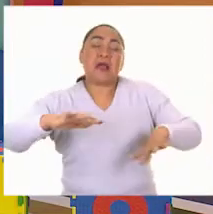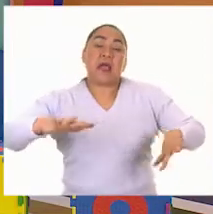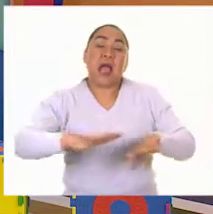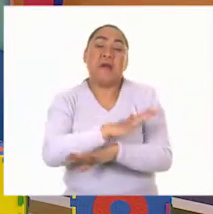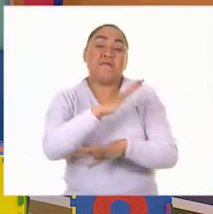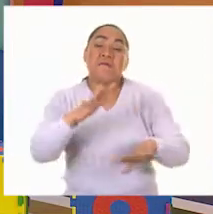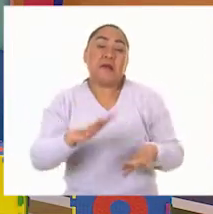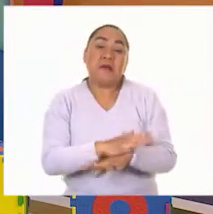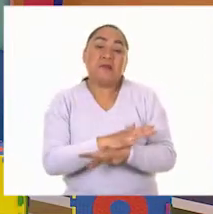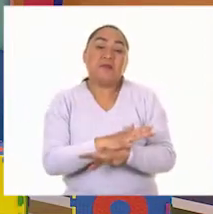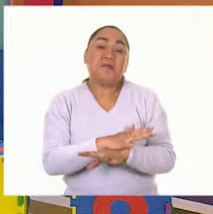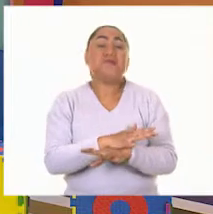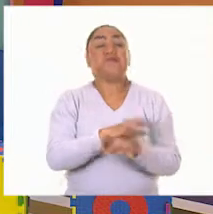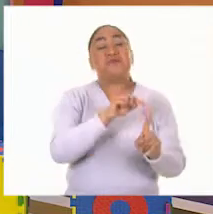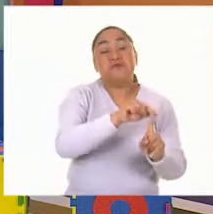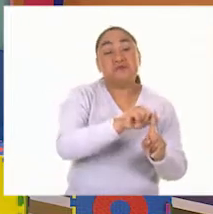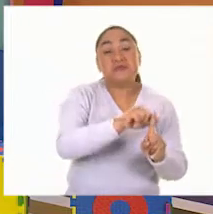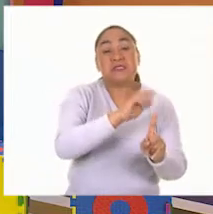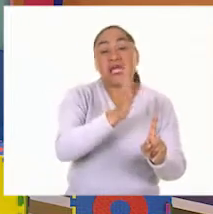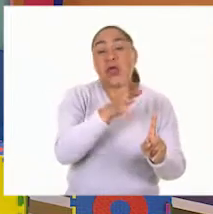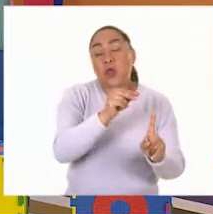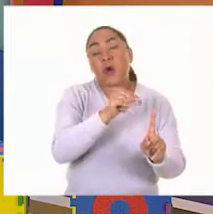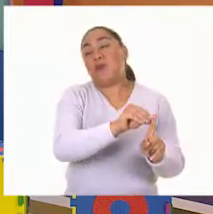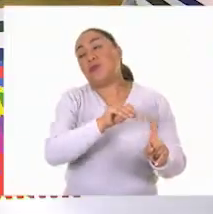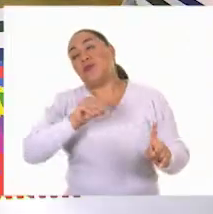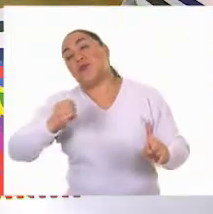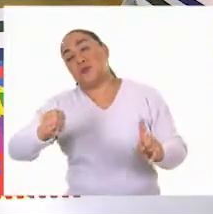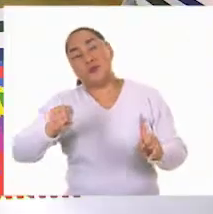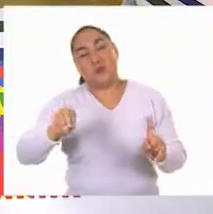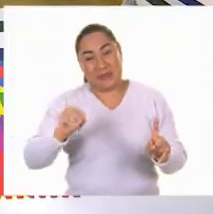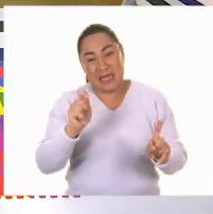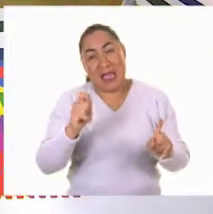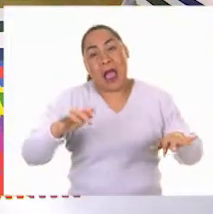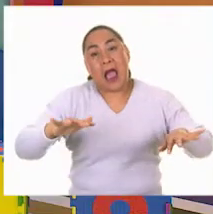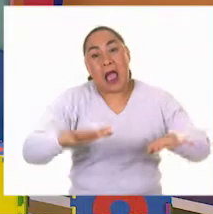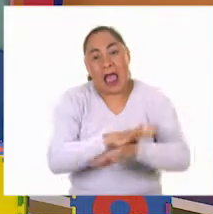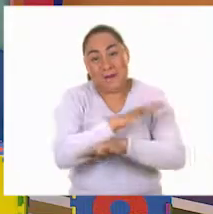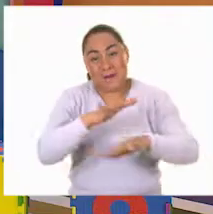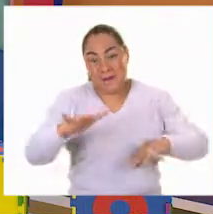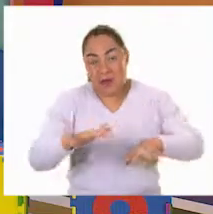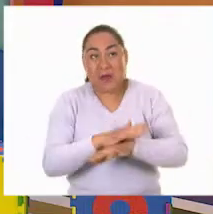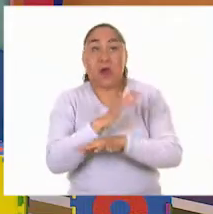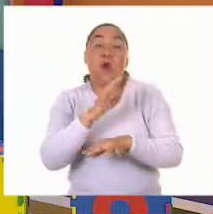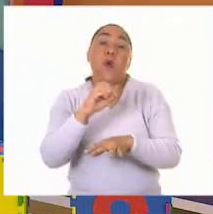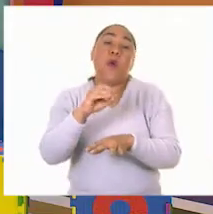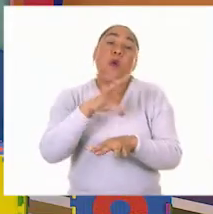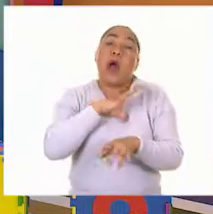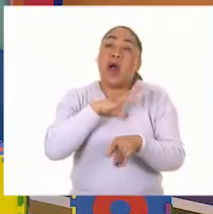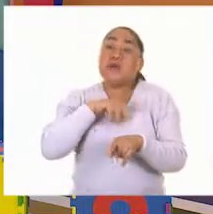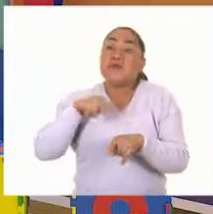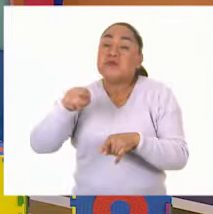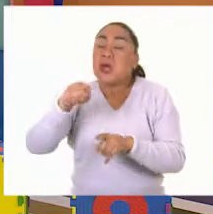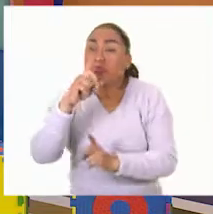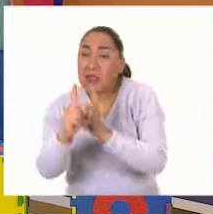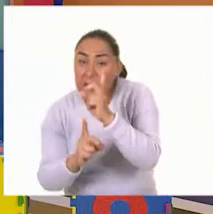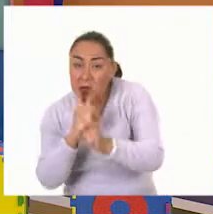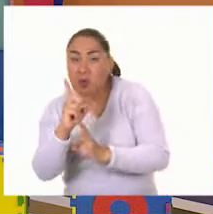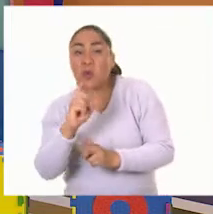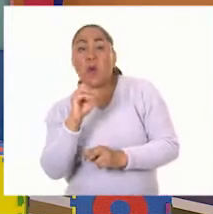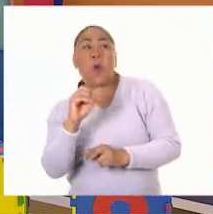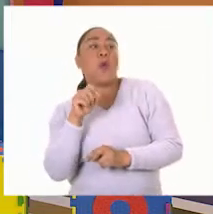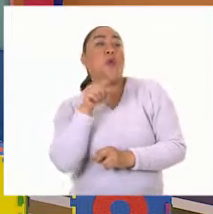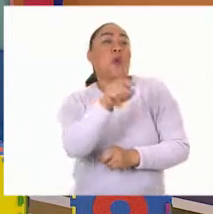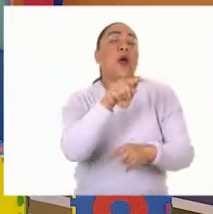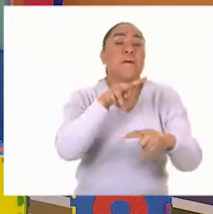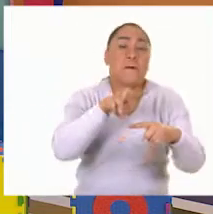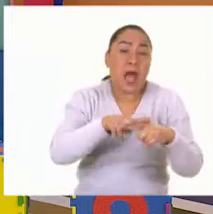no se realiza ahí y se realiza en otro lado. Puede haber un centro deportivo o puede haber un parque. Lo